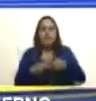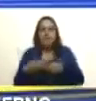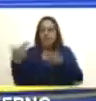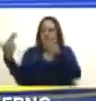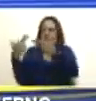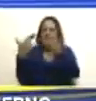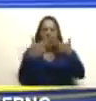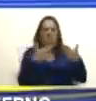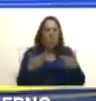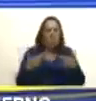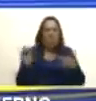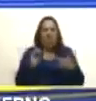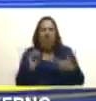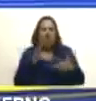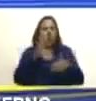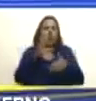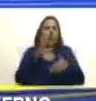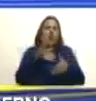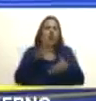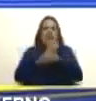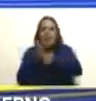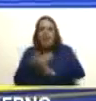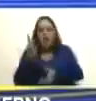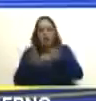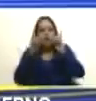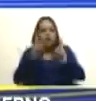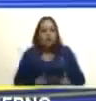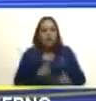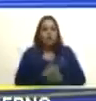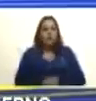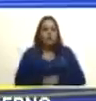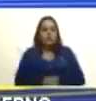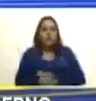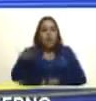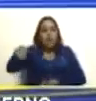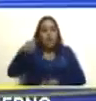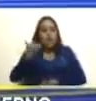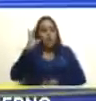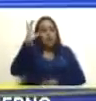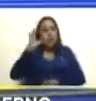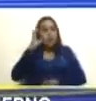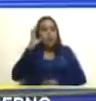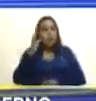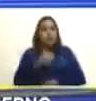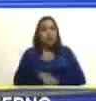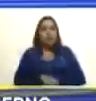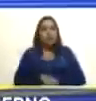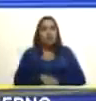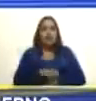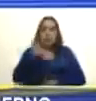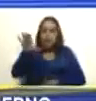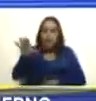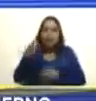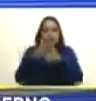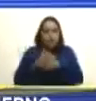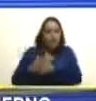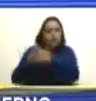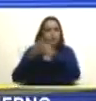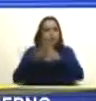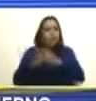sabotear alguna decisión y si eso son capaces de admirar países como Estados Unidos